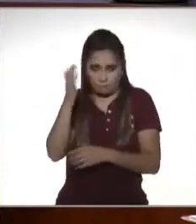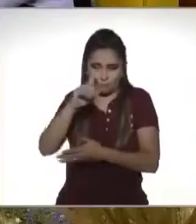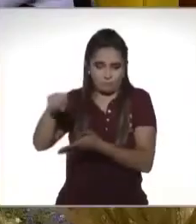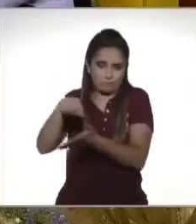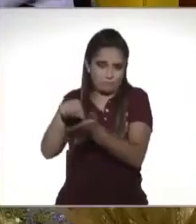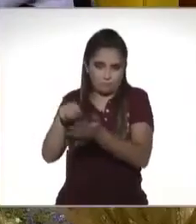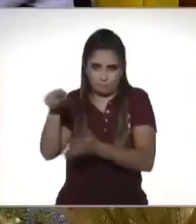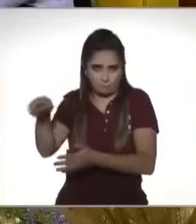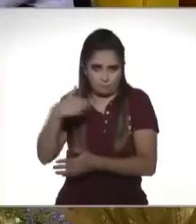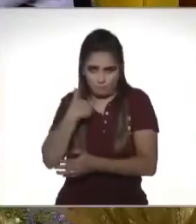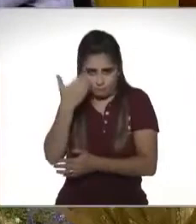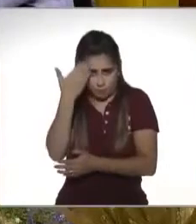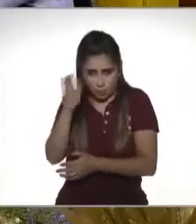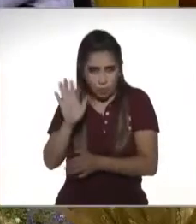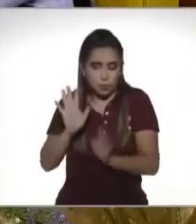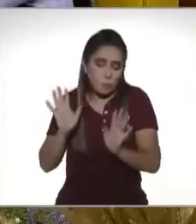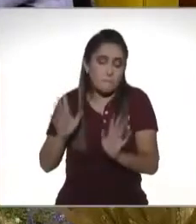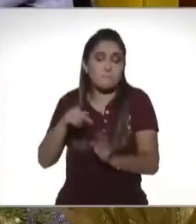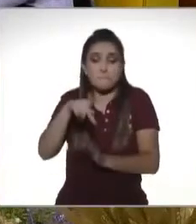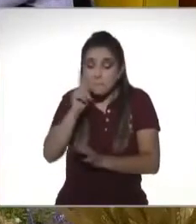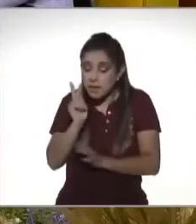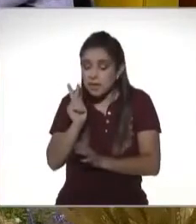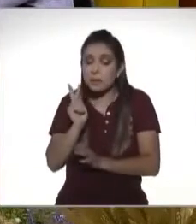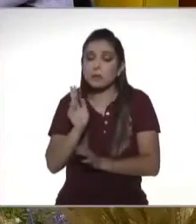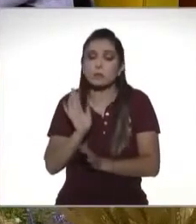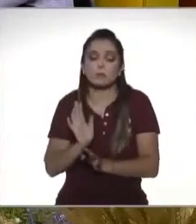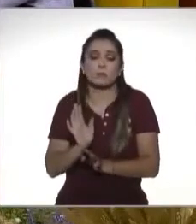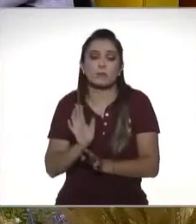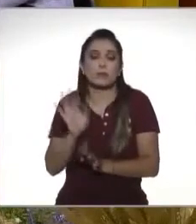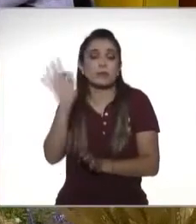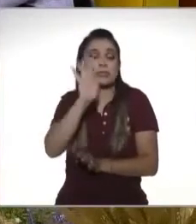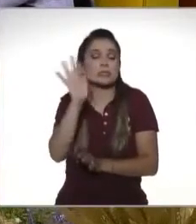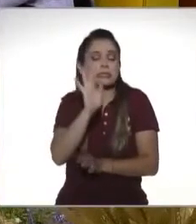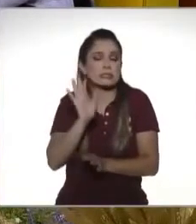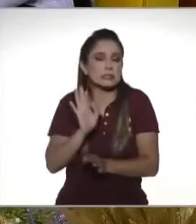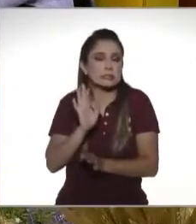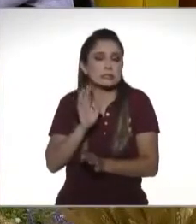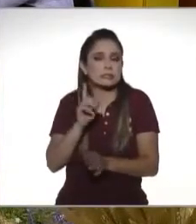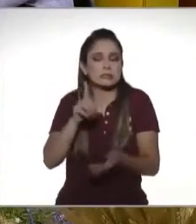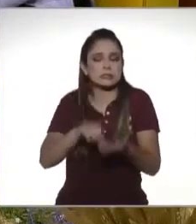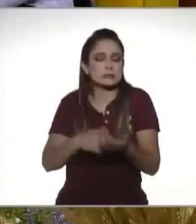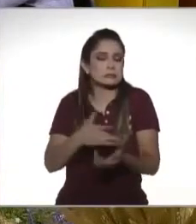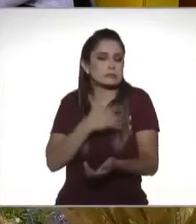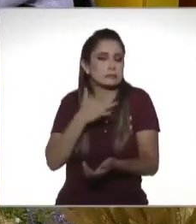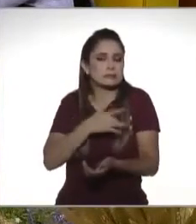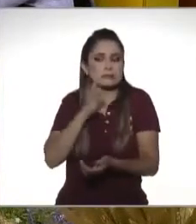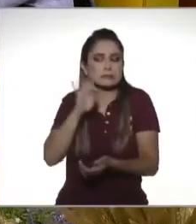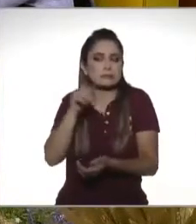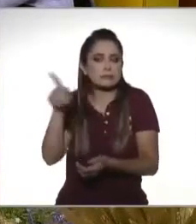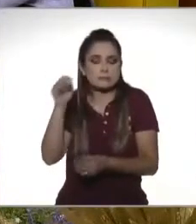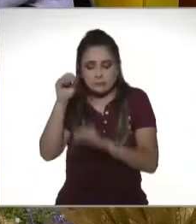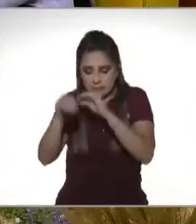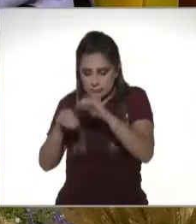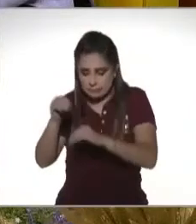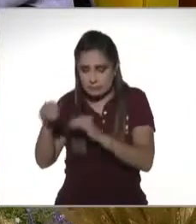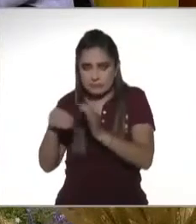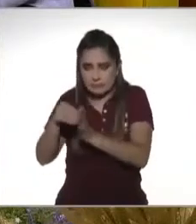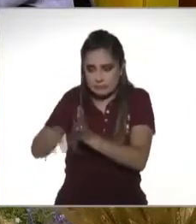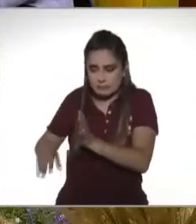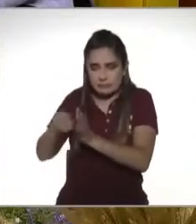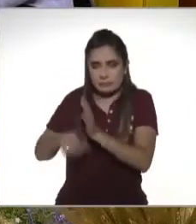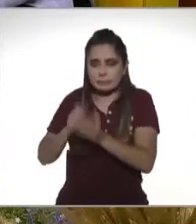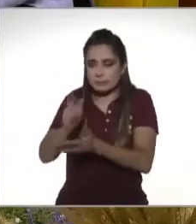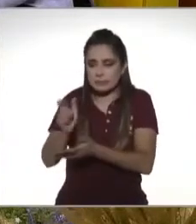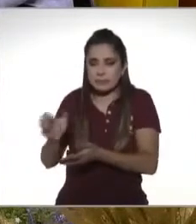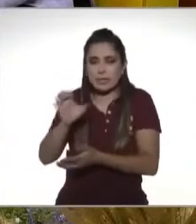operación del contribuyente pero podríamos inferir que al recibir únicamente pagos en